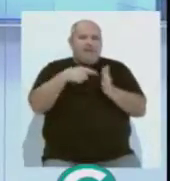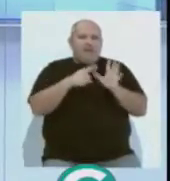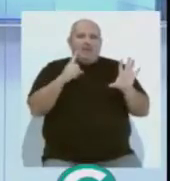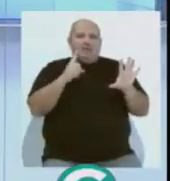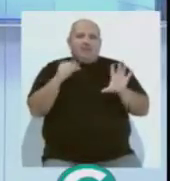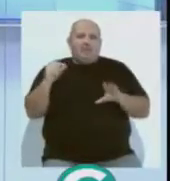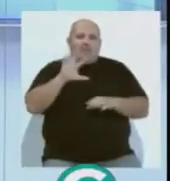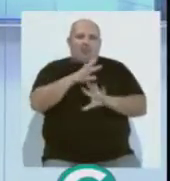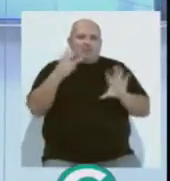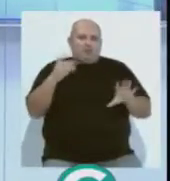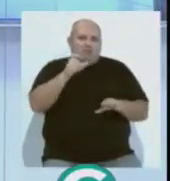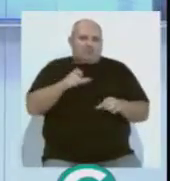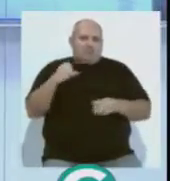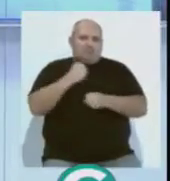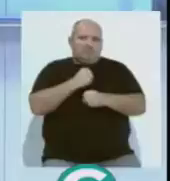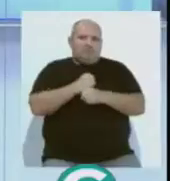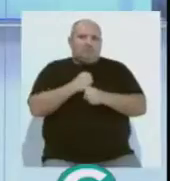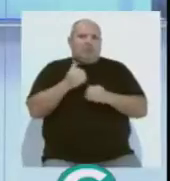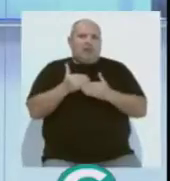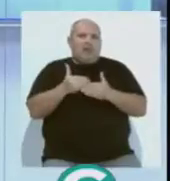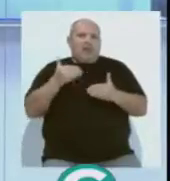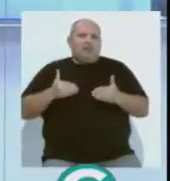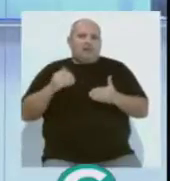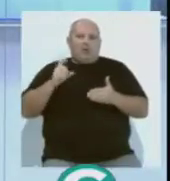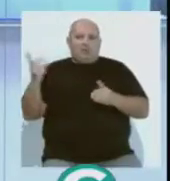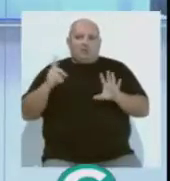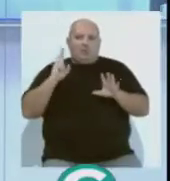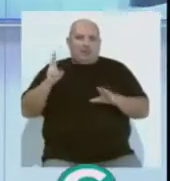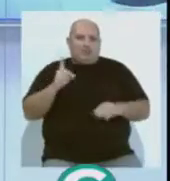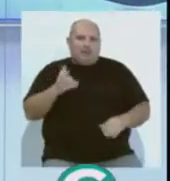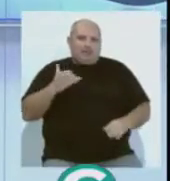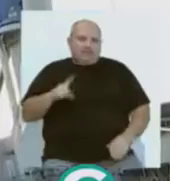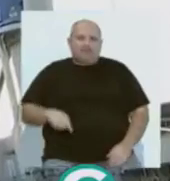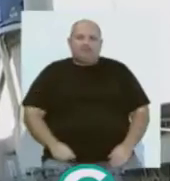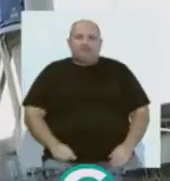.658 personas y salidas anticipadas de 2.200 trabajadores.